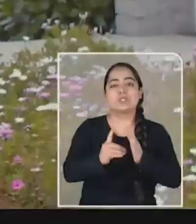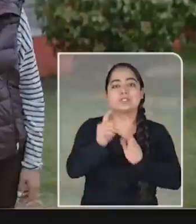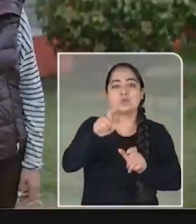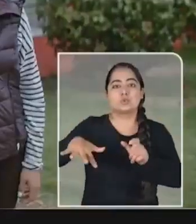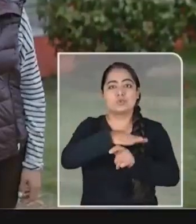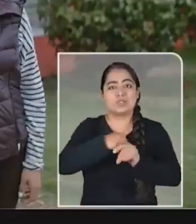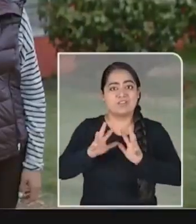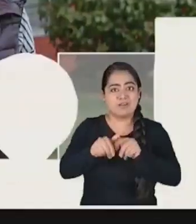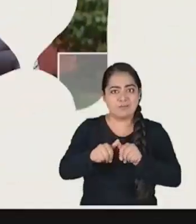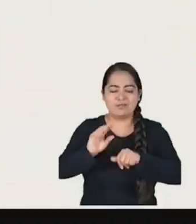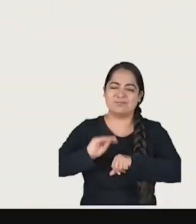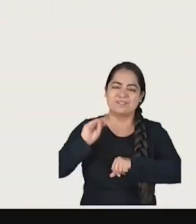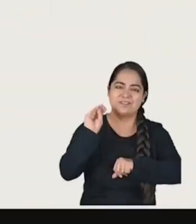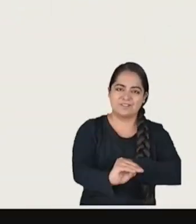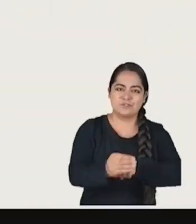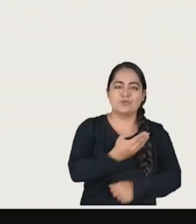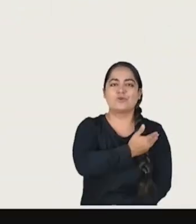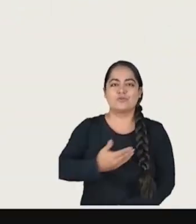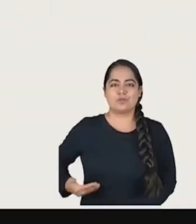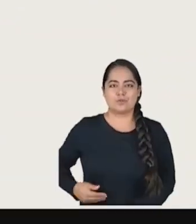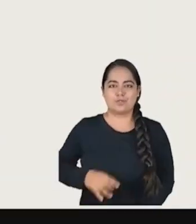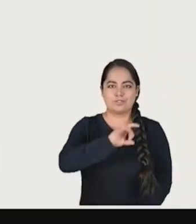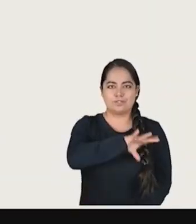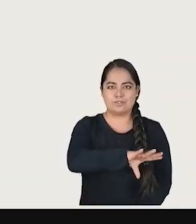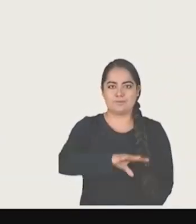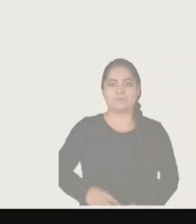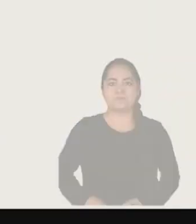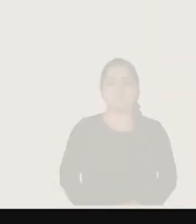Desarrollo Social y Familia Gobierno de Chile.